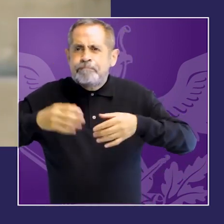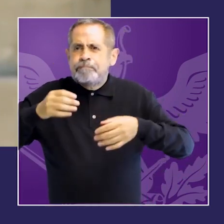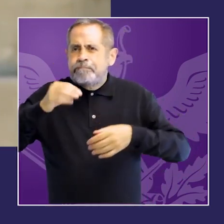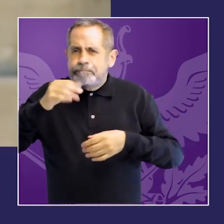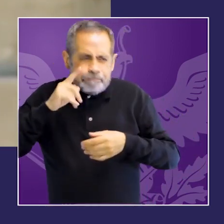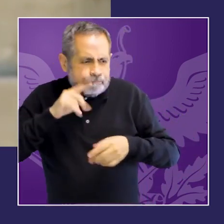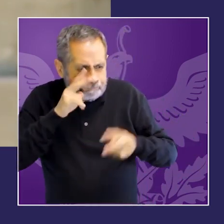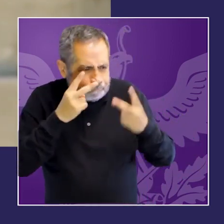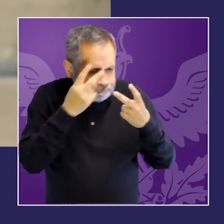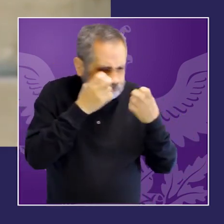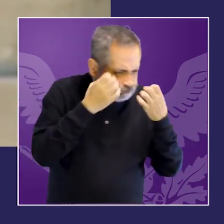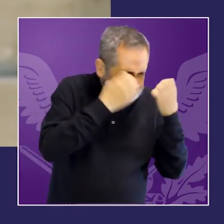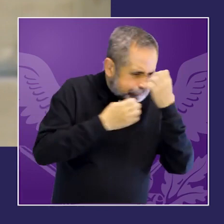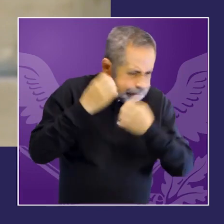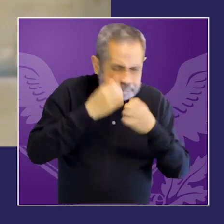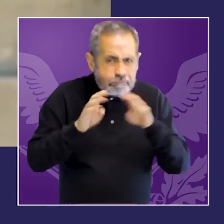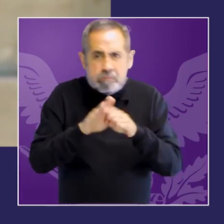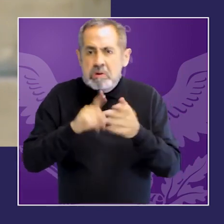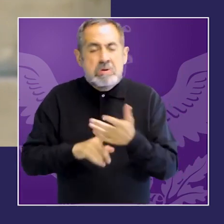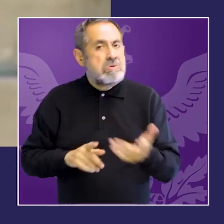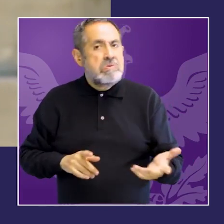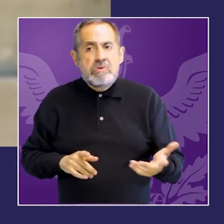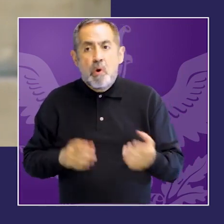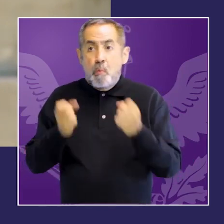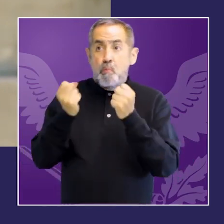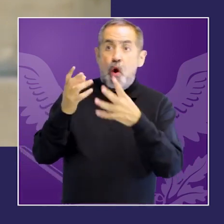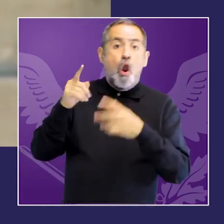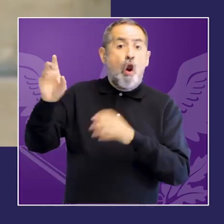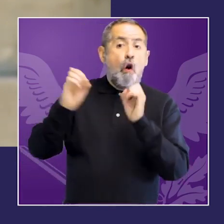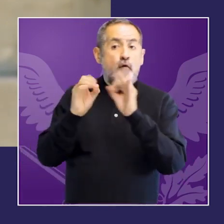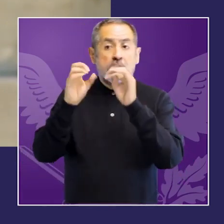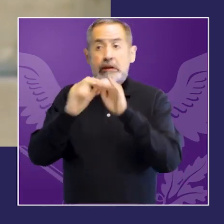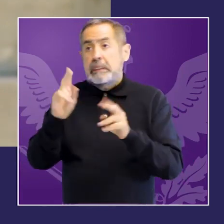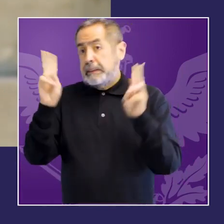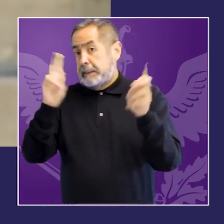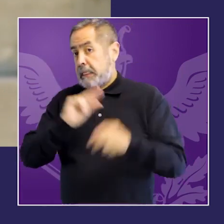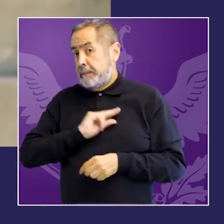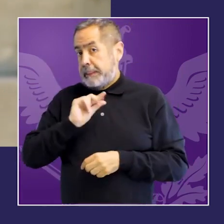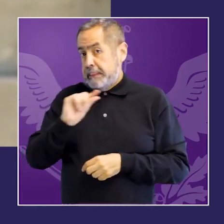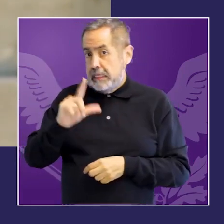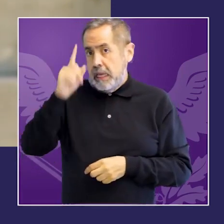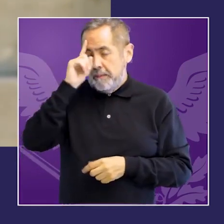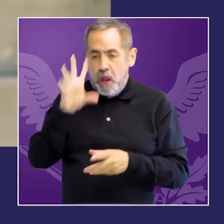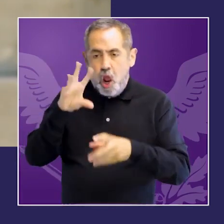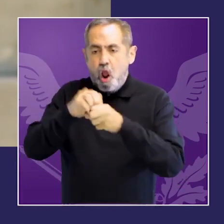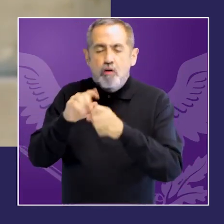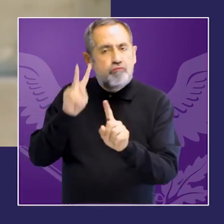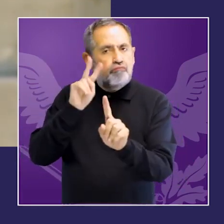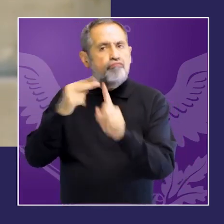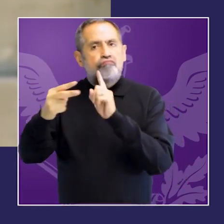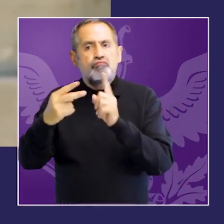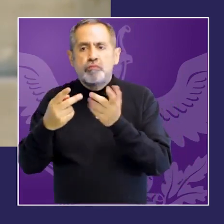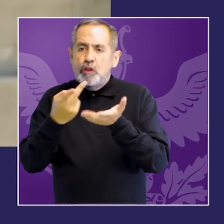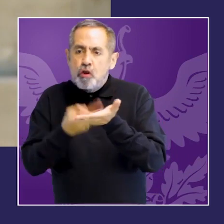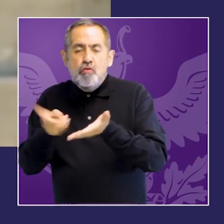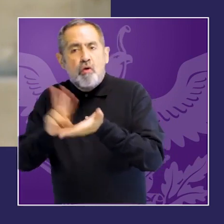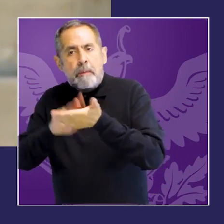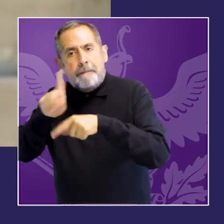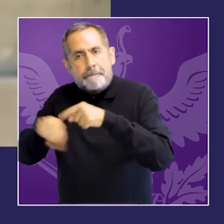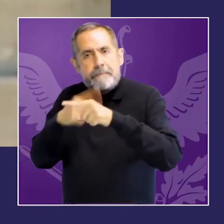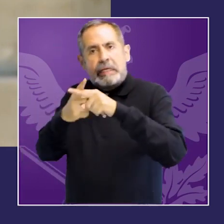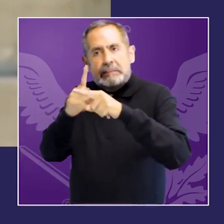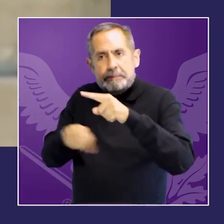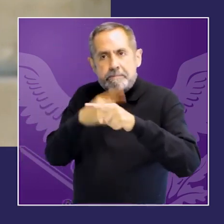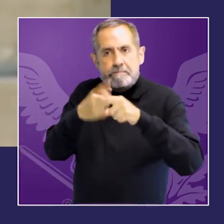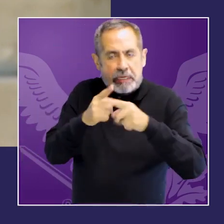voluntaria o obligatoria para agentes judiciales. Finalmente, enfocamos el análisis